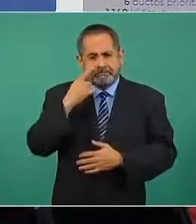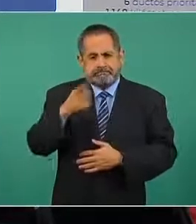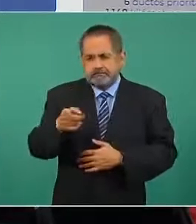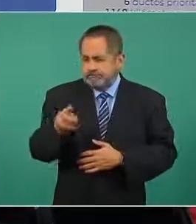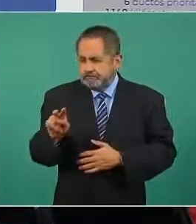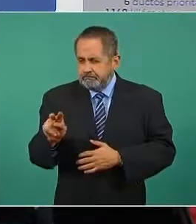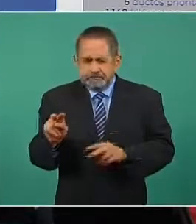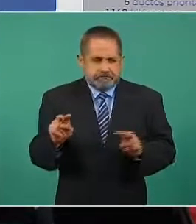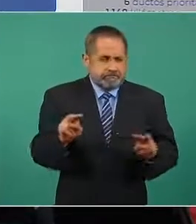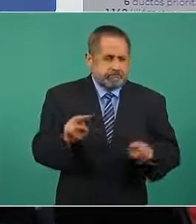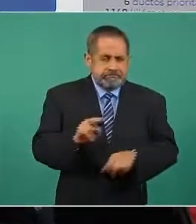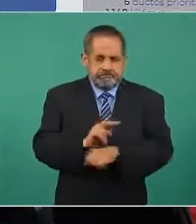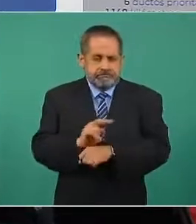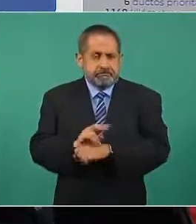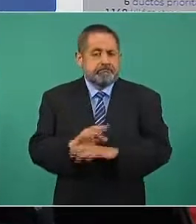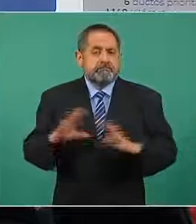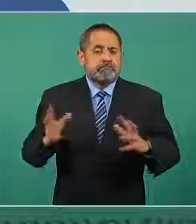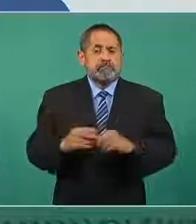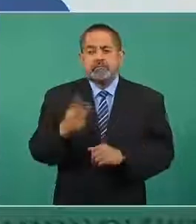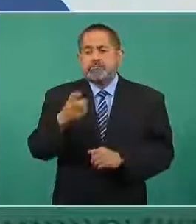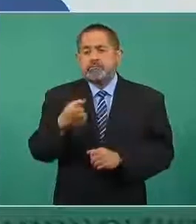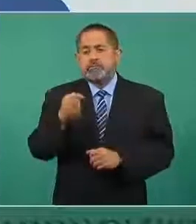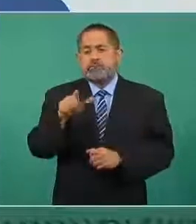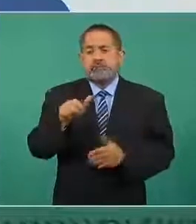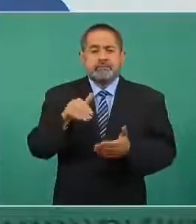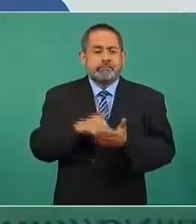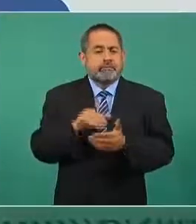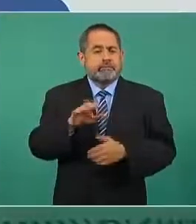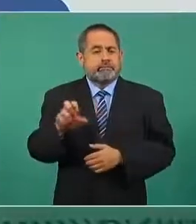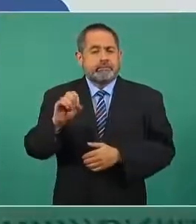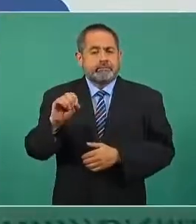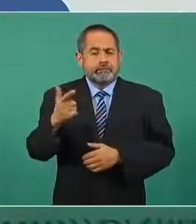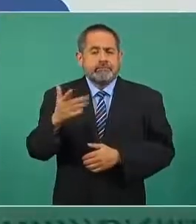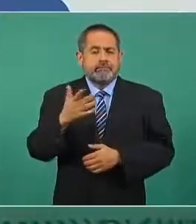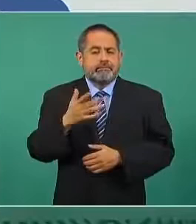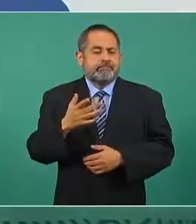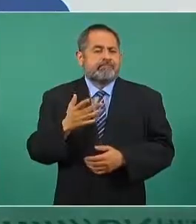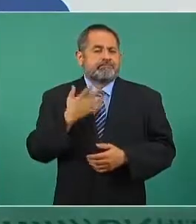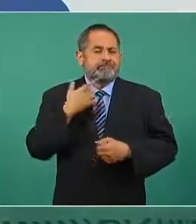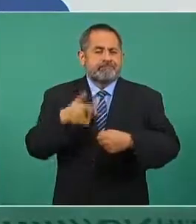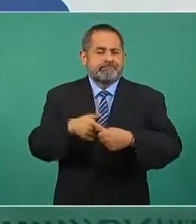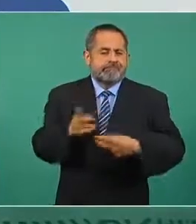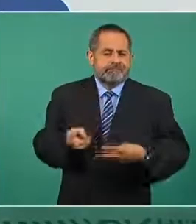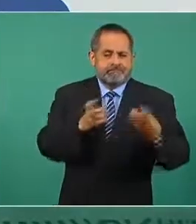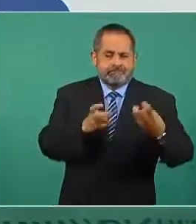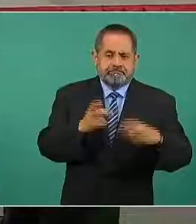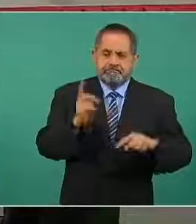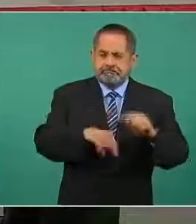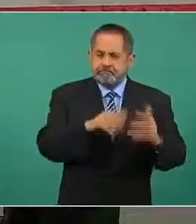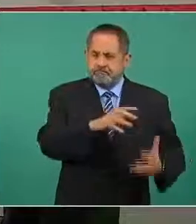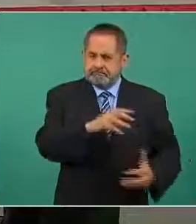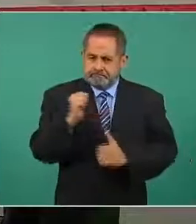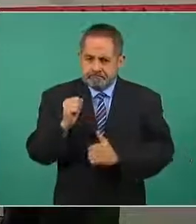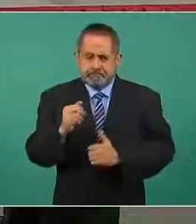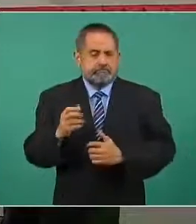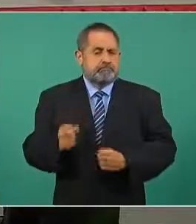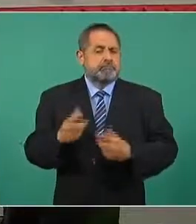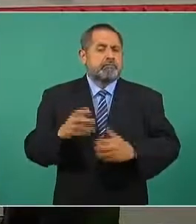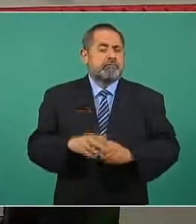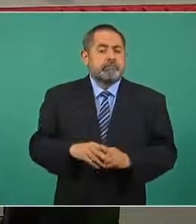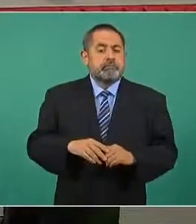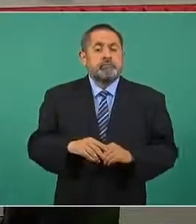se aseguraron 267 mil 507 litros de combustible se identificaron